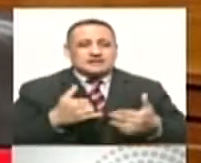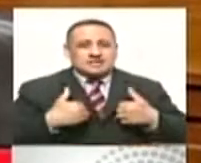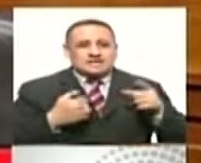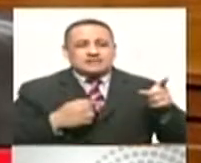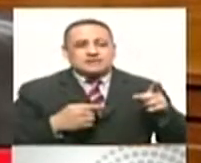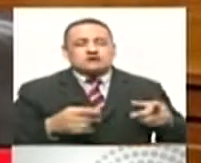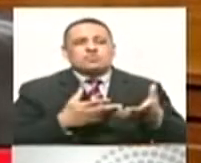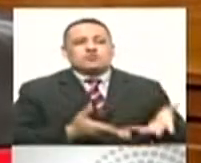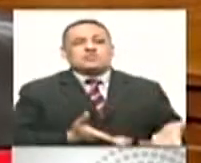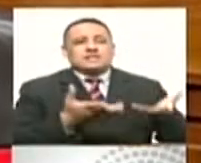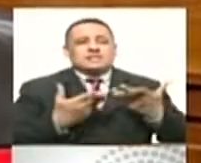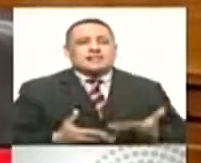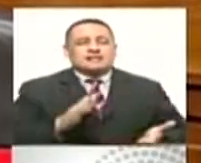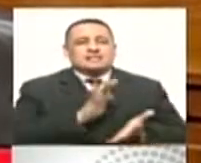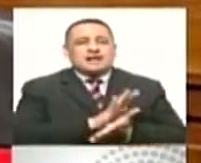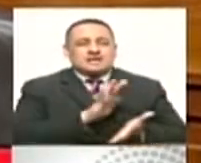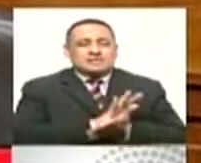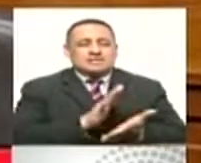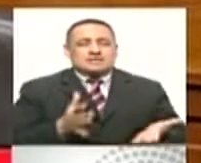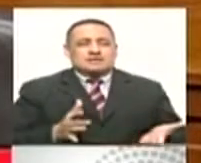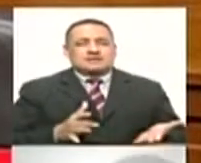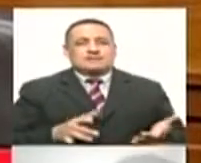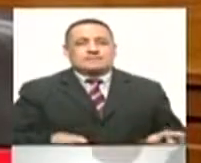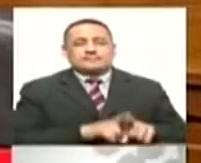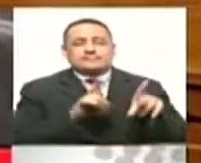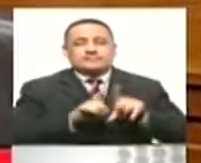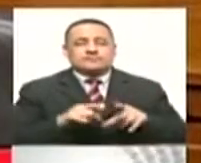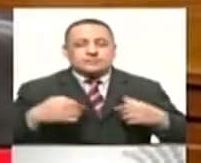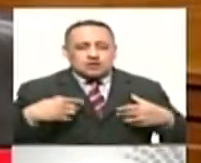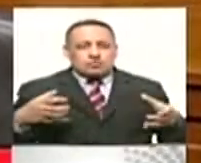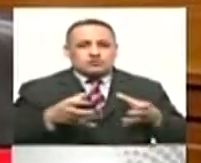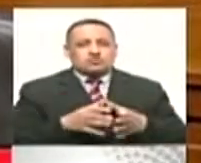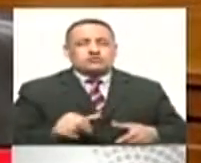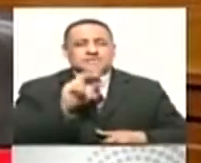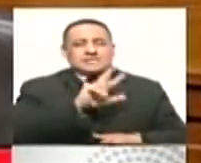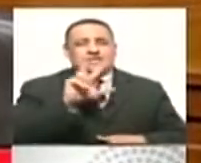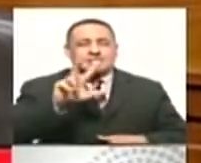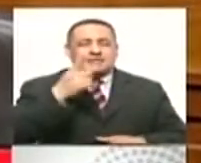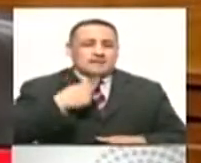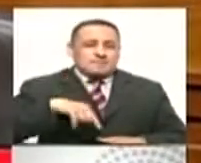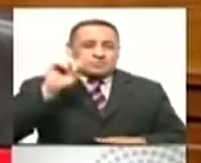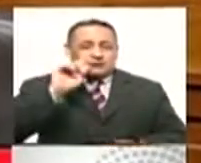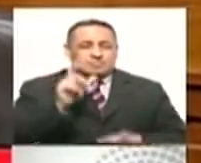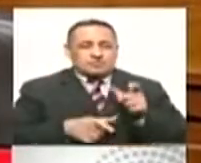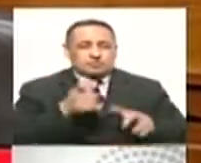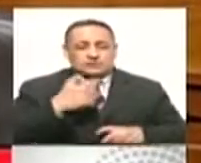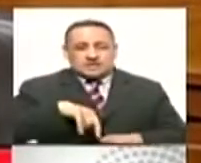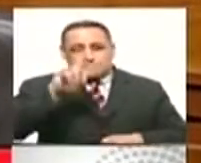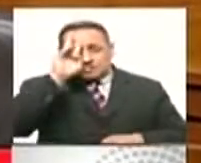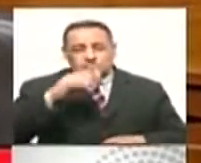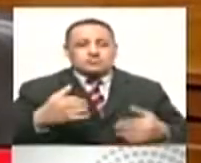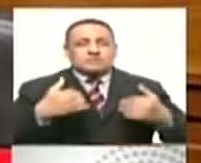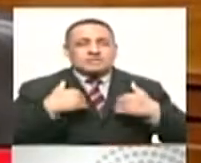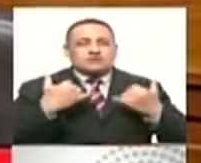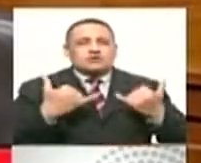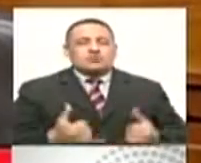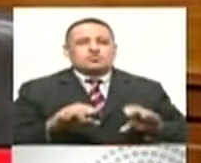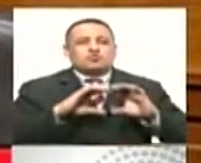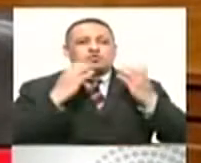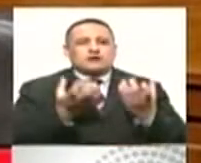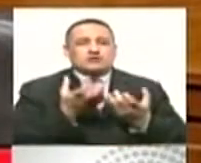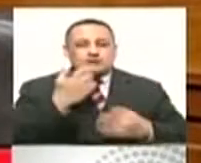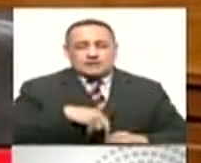Entonces, por ejemplo, tenemos casos como el de Tacna, el del Callao, otras regiones, digamos, que están